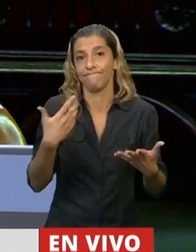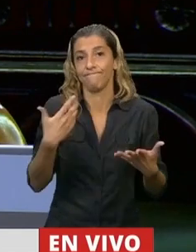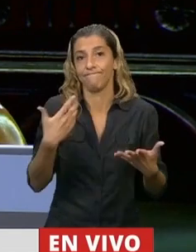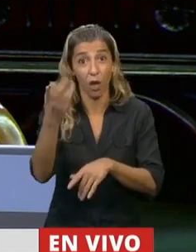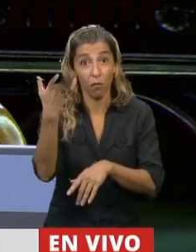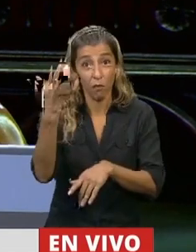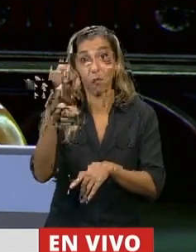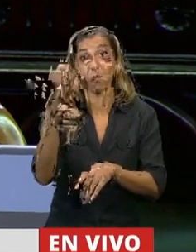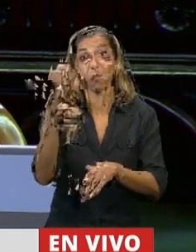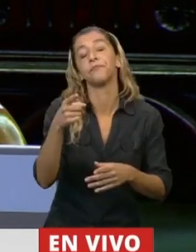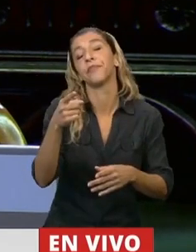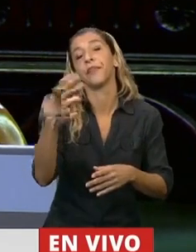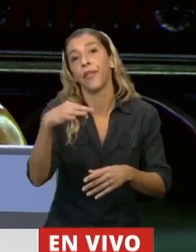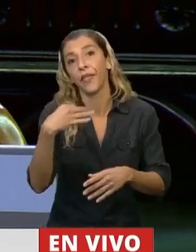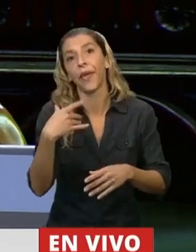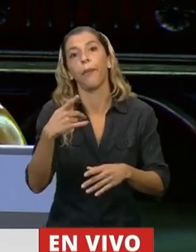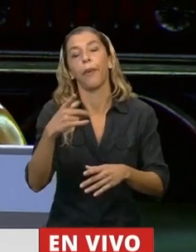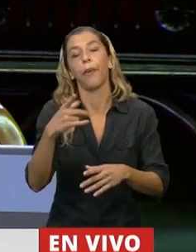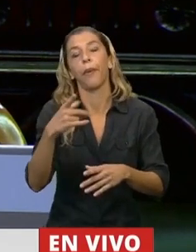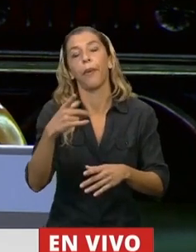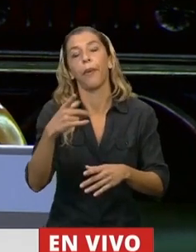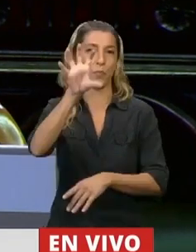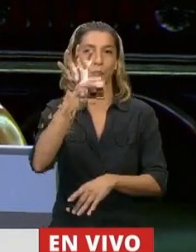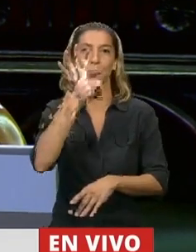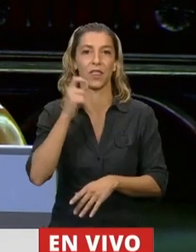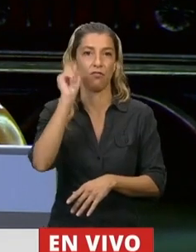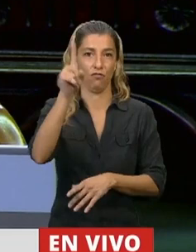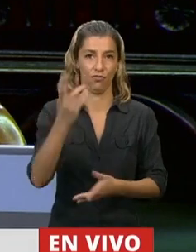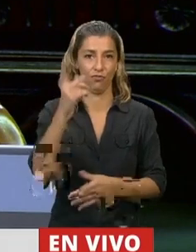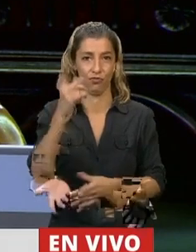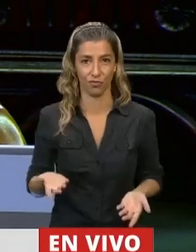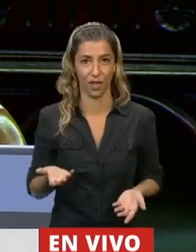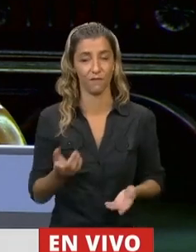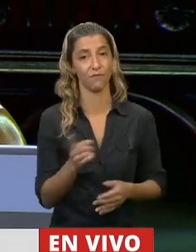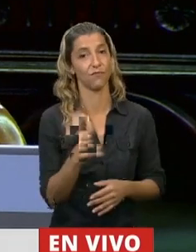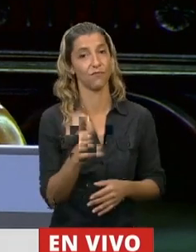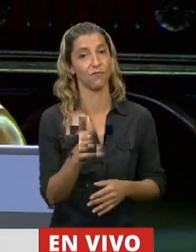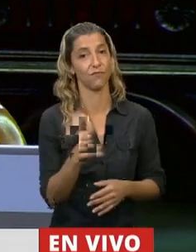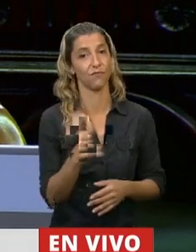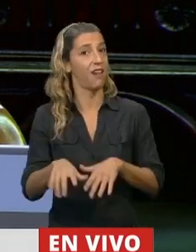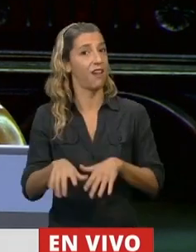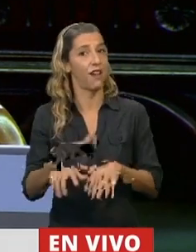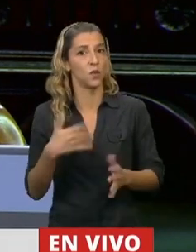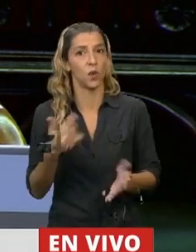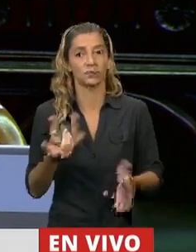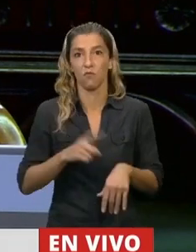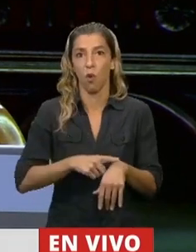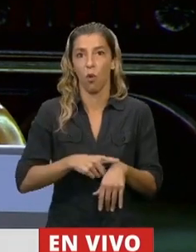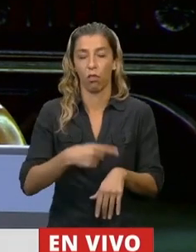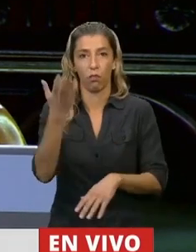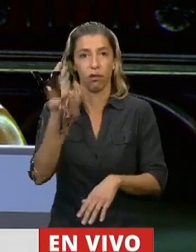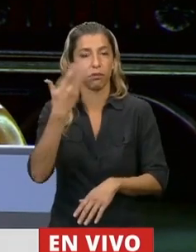y darse por ofendido en Mendoza. Pero tengamos cuidado con el mal uso de las cuestiones de privilegio